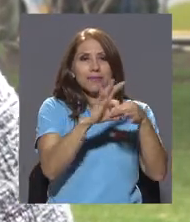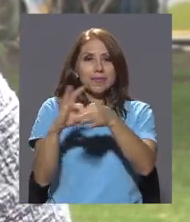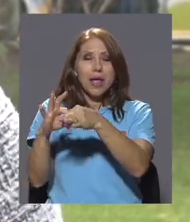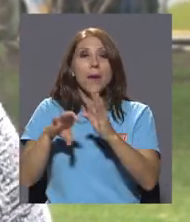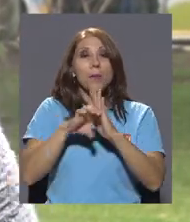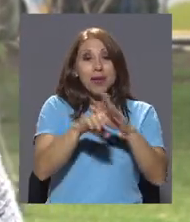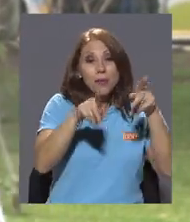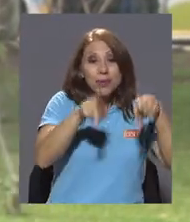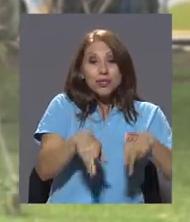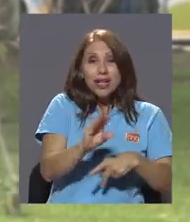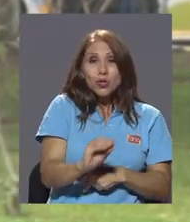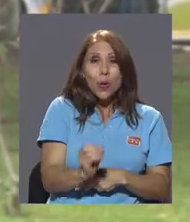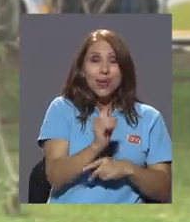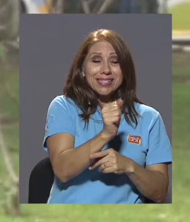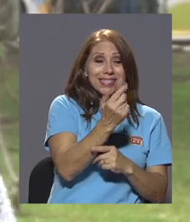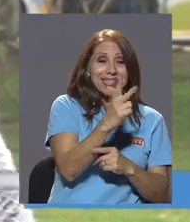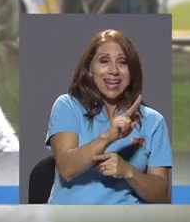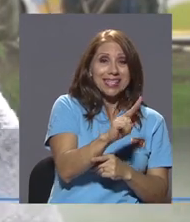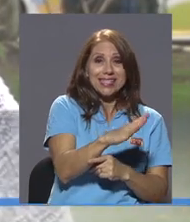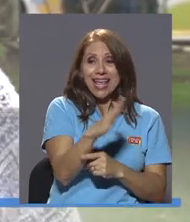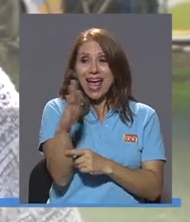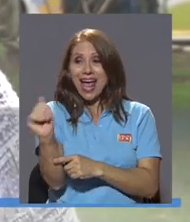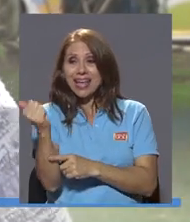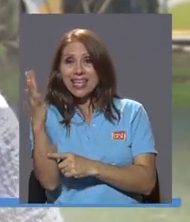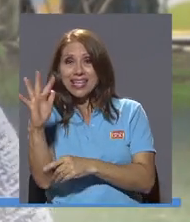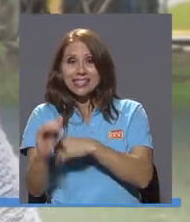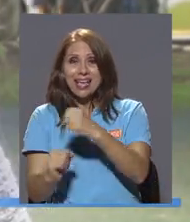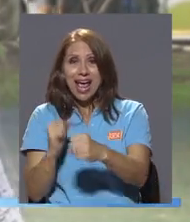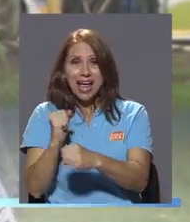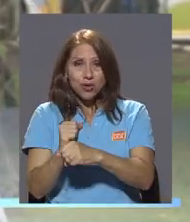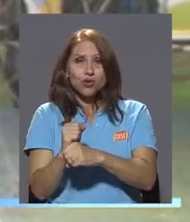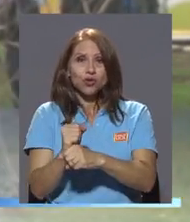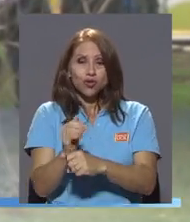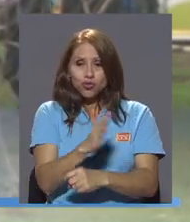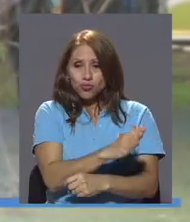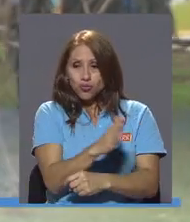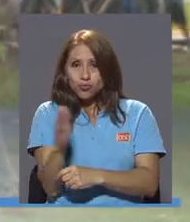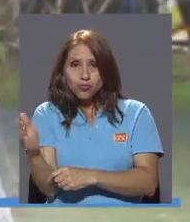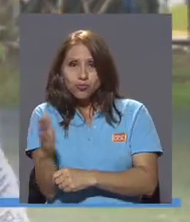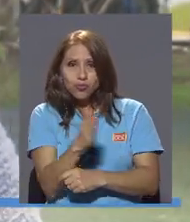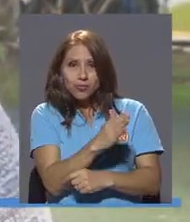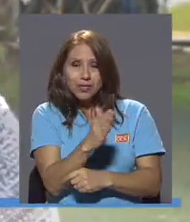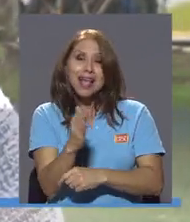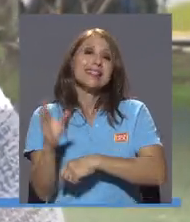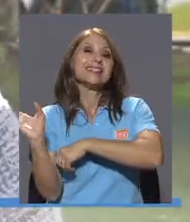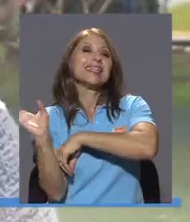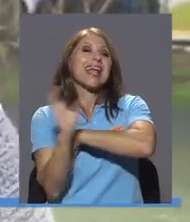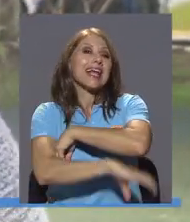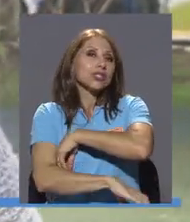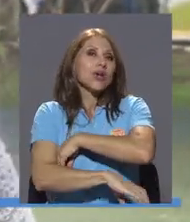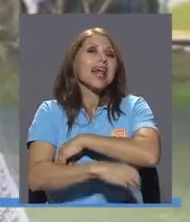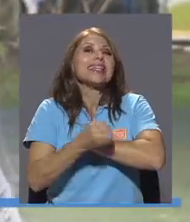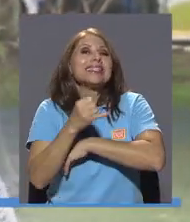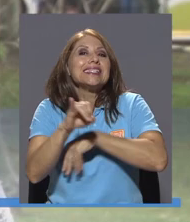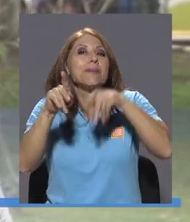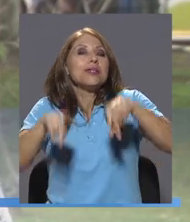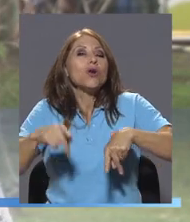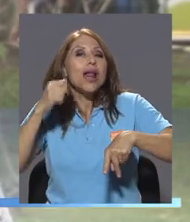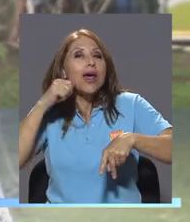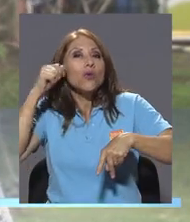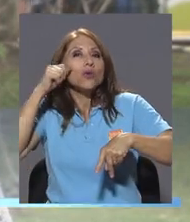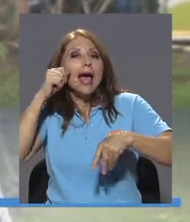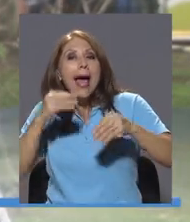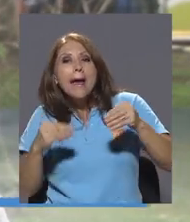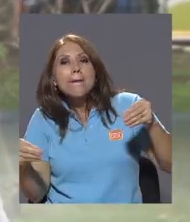15 años lo que vienen es a sancionarse cuando hay una diferencia del adulto de al menos 5 años